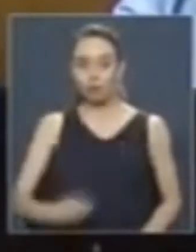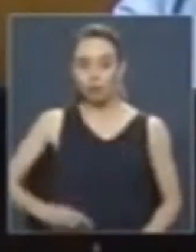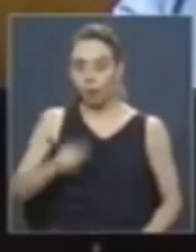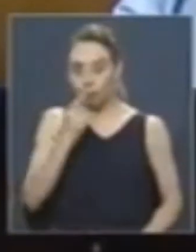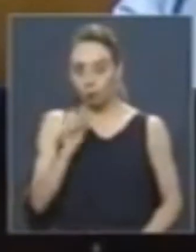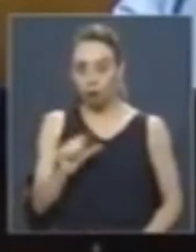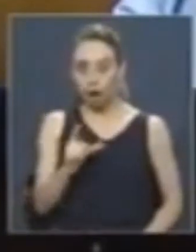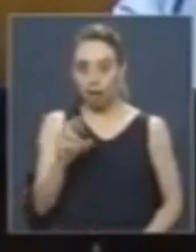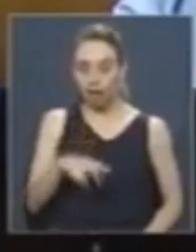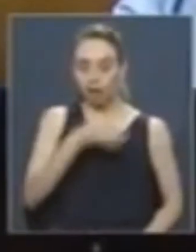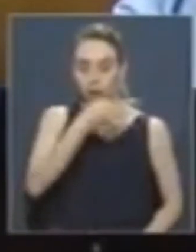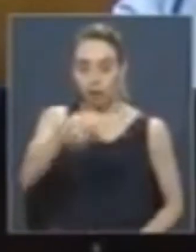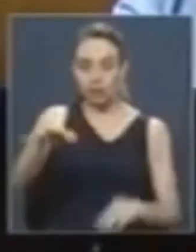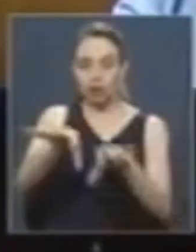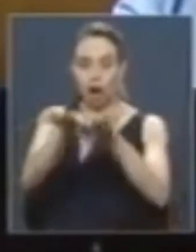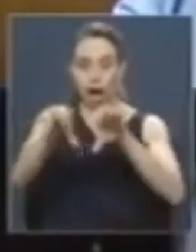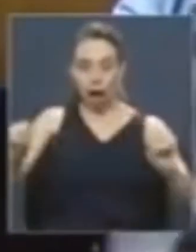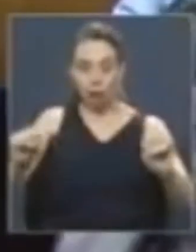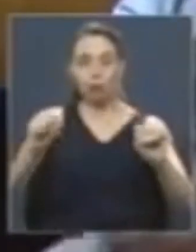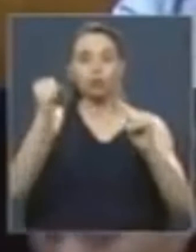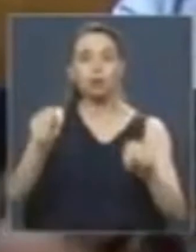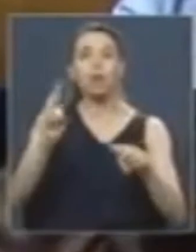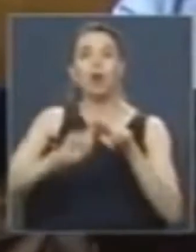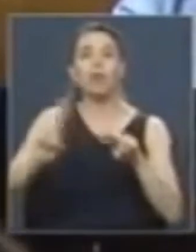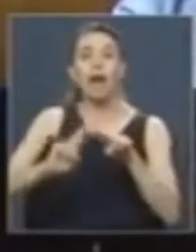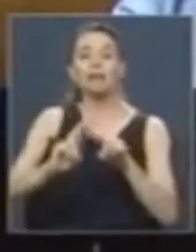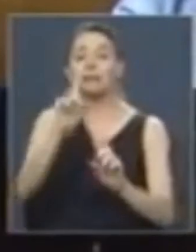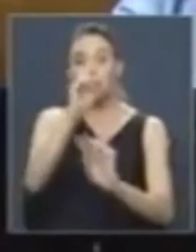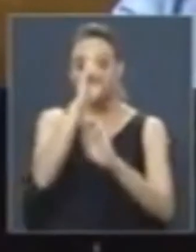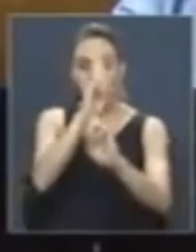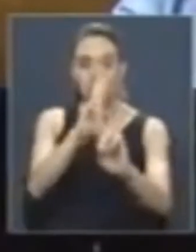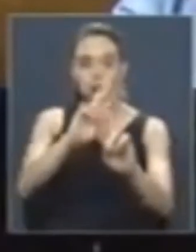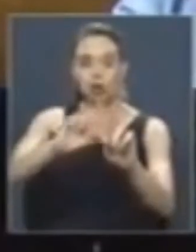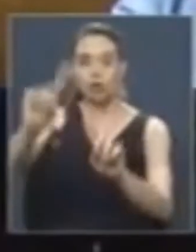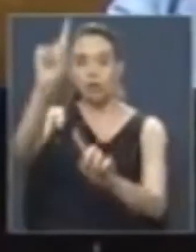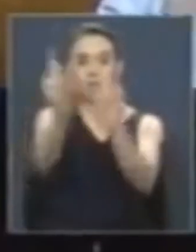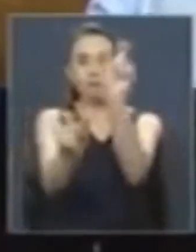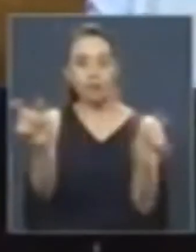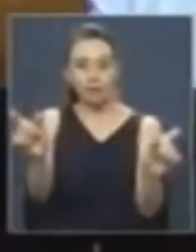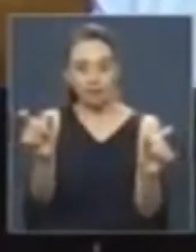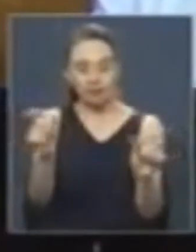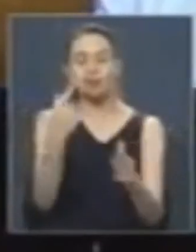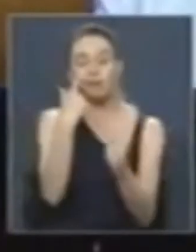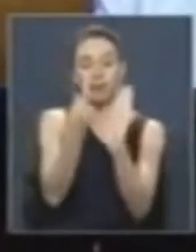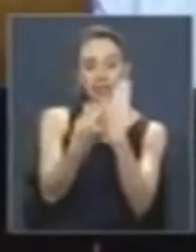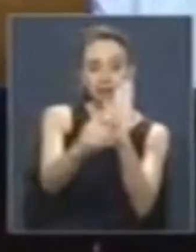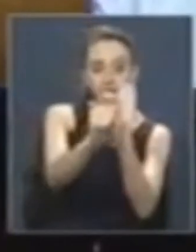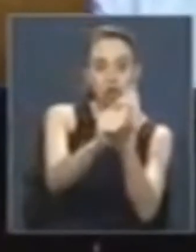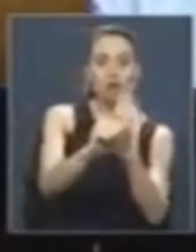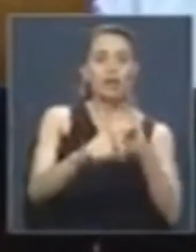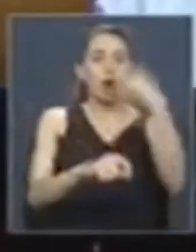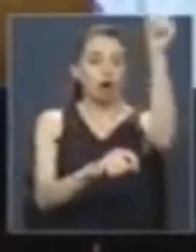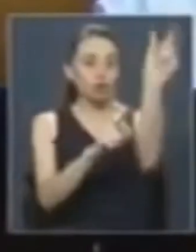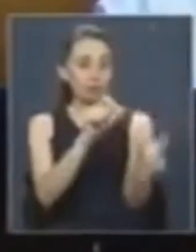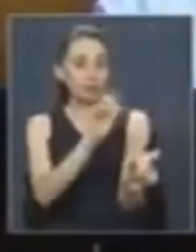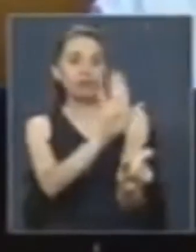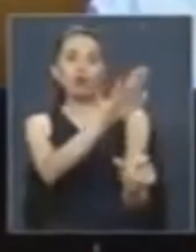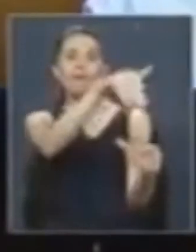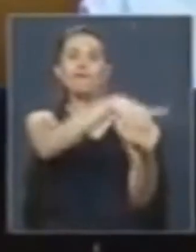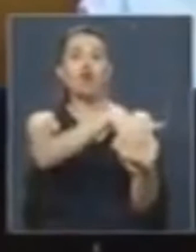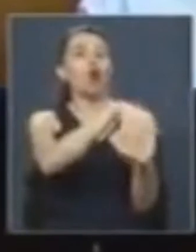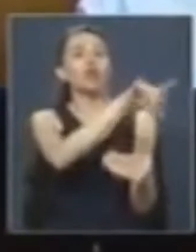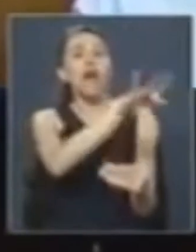Quiero decirles que los acuerdos solo pueden construirse desde el respeto a la diferencia, desde el reconocimiento de que el otro vota como vota